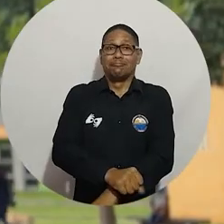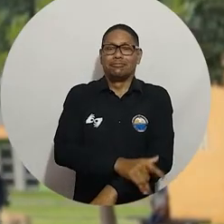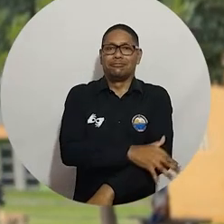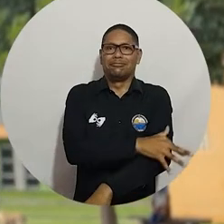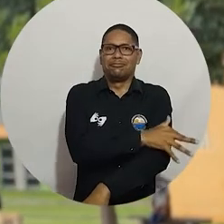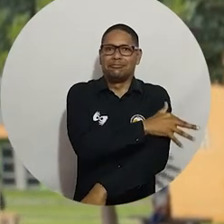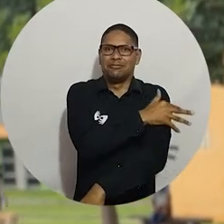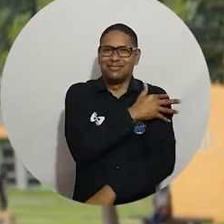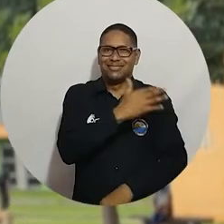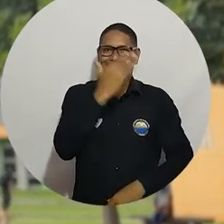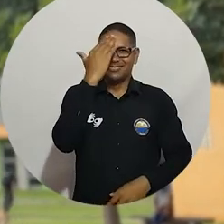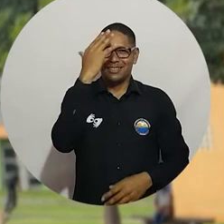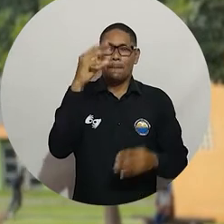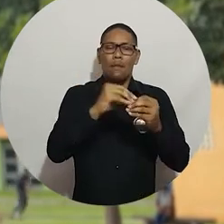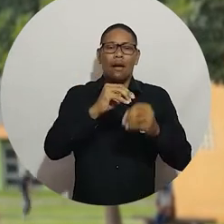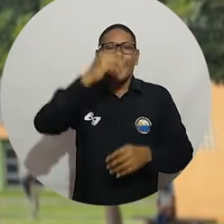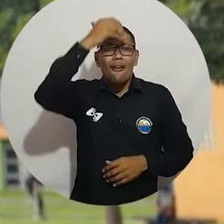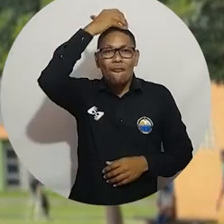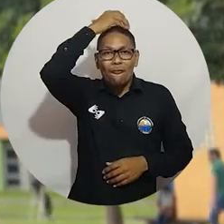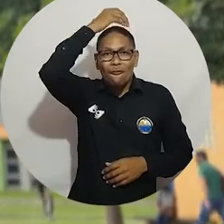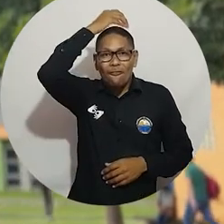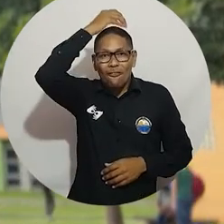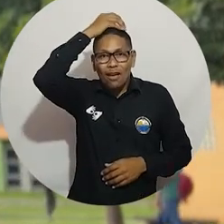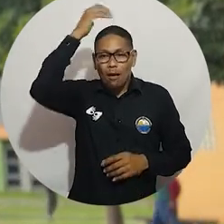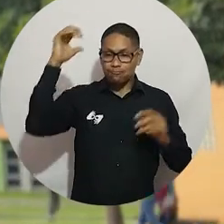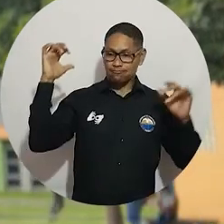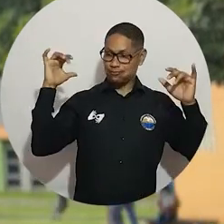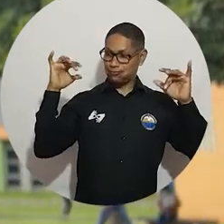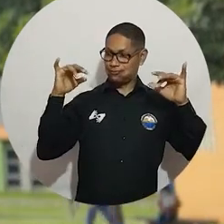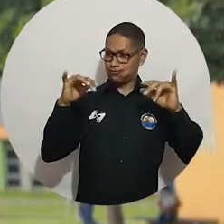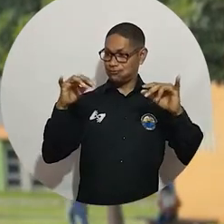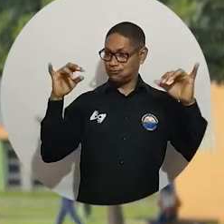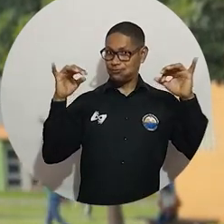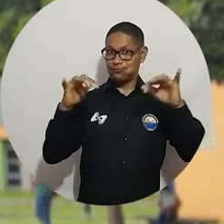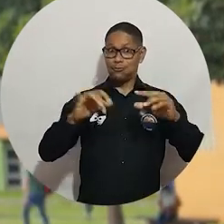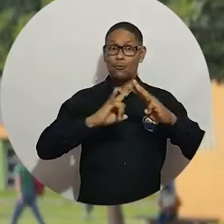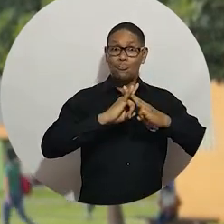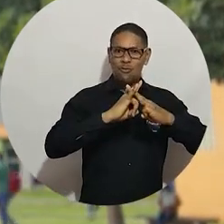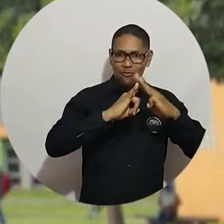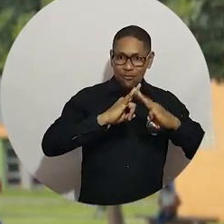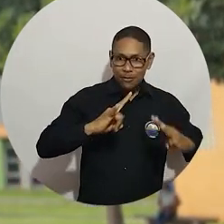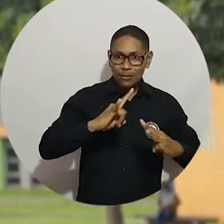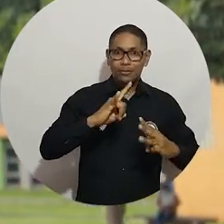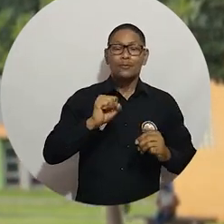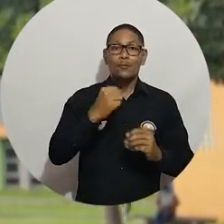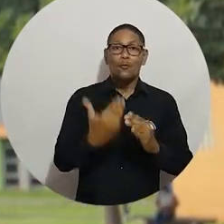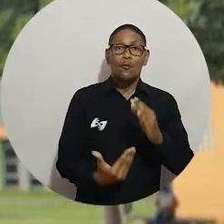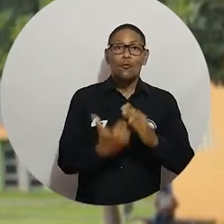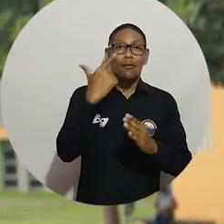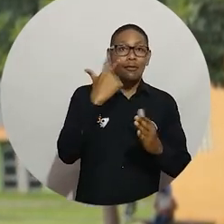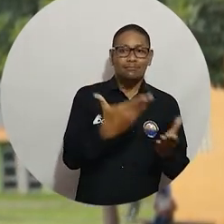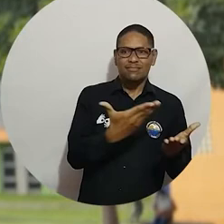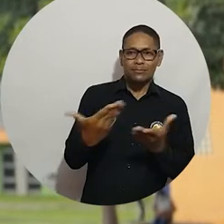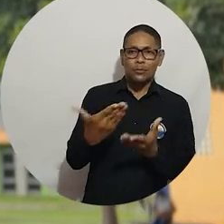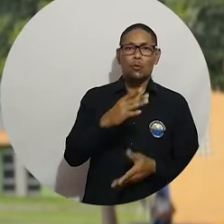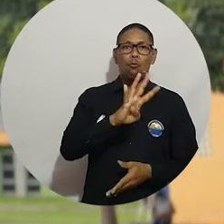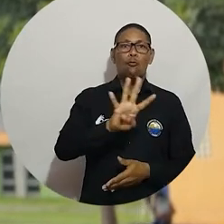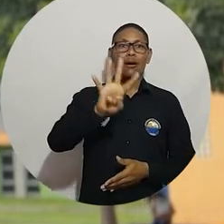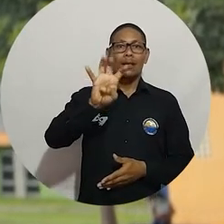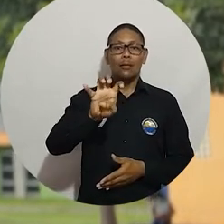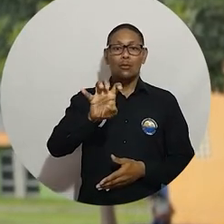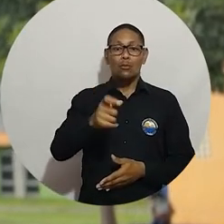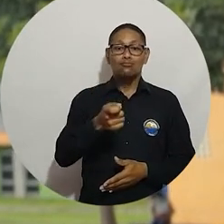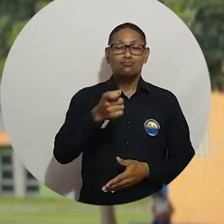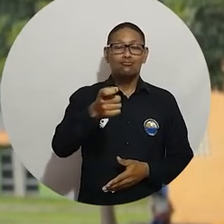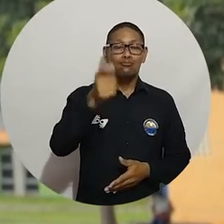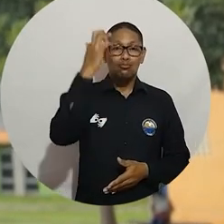La emotividad y orgullo de la tradicional ceremonia de la luz del programa de enfermería volvió a tomarse el campus de Unimagdalena a través de